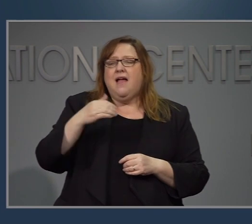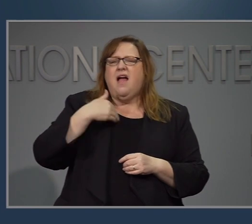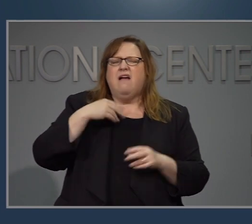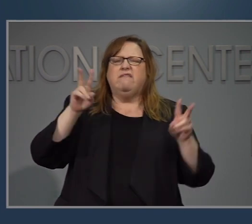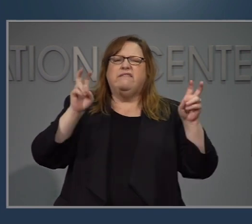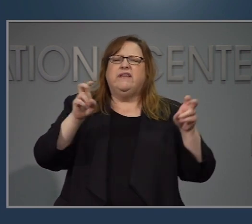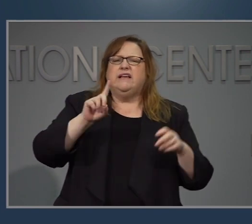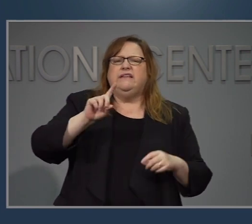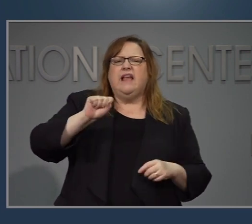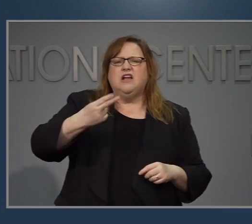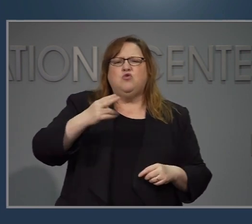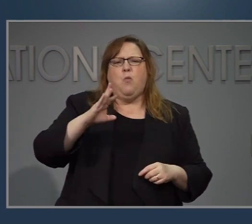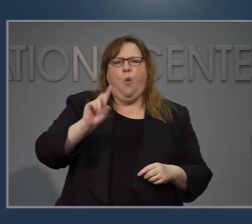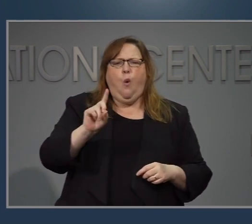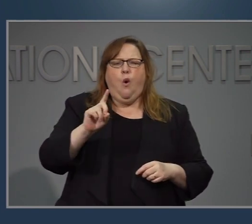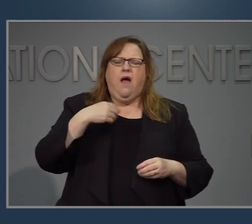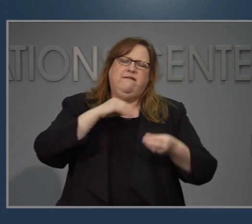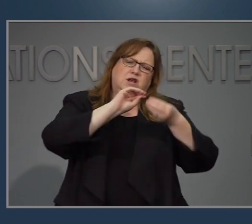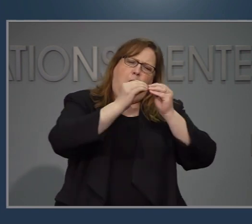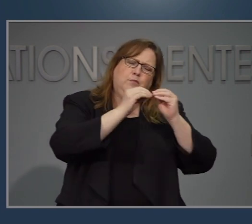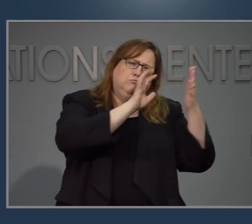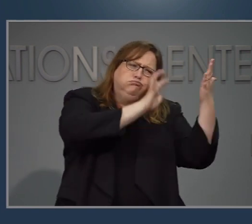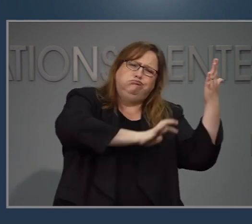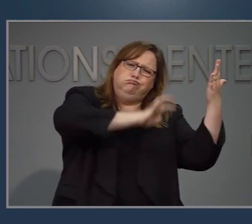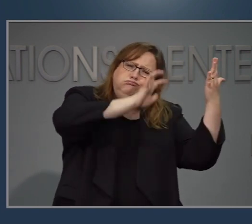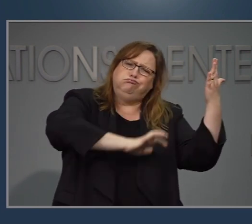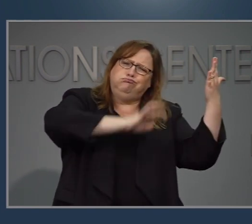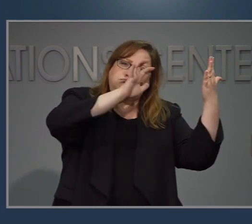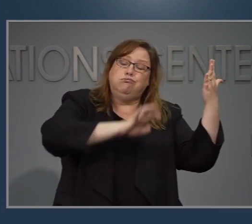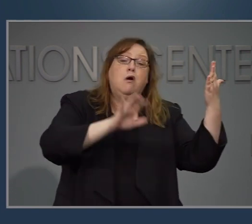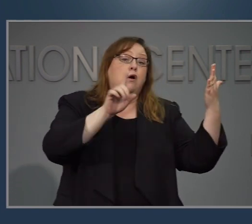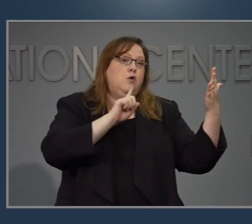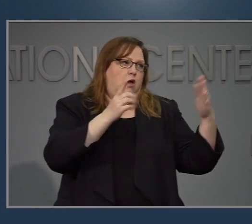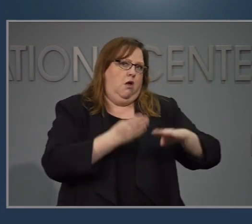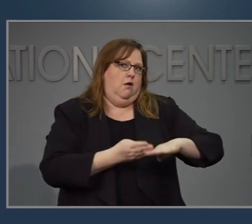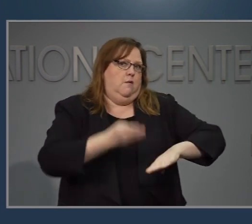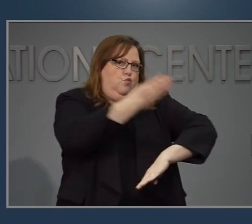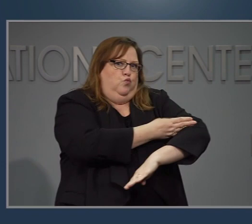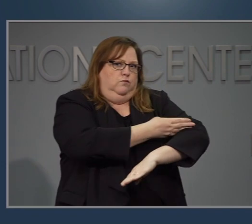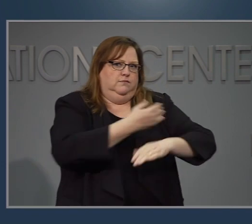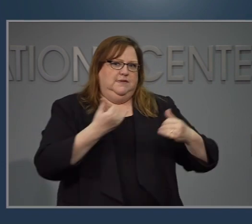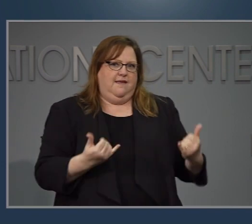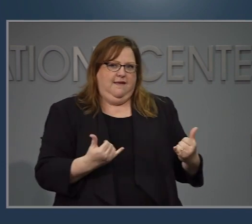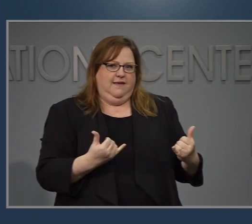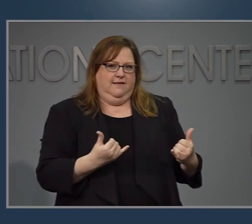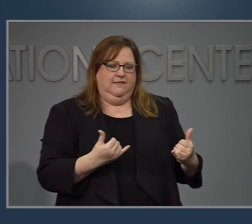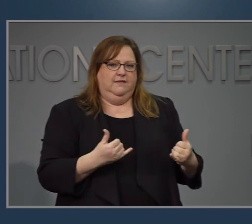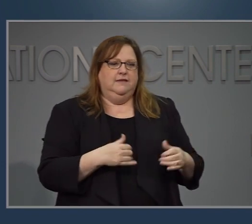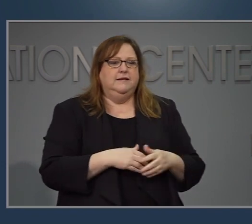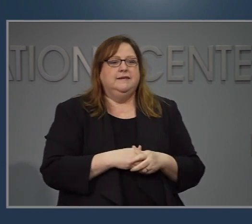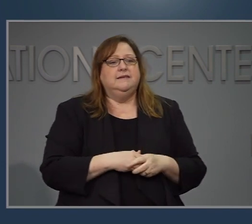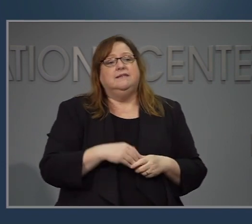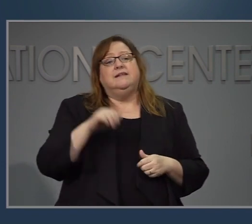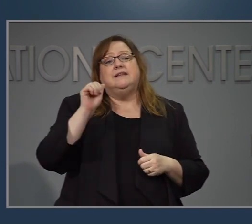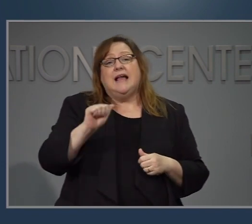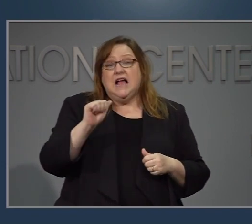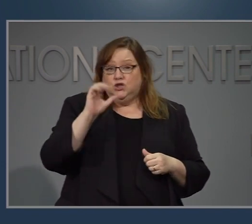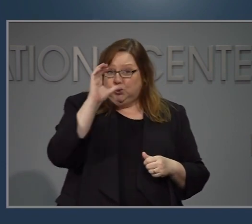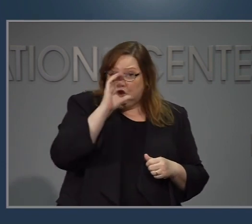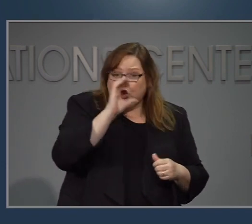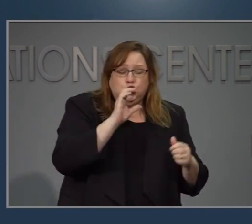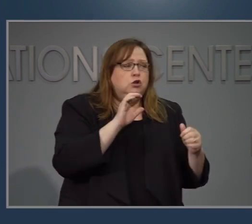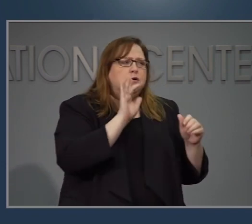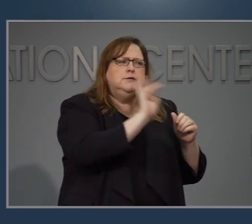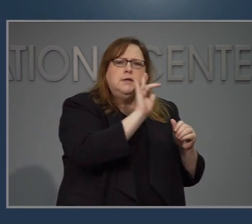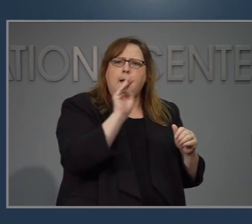web de HHS y ahí van a encontrar todas las métricas que les acabo de decir y también todo lo que nosotros